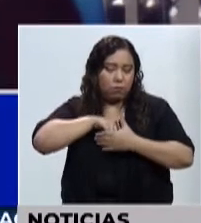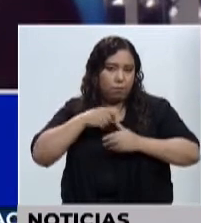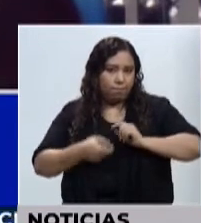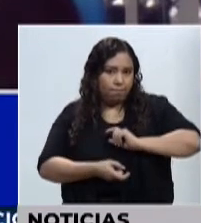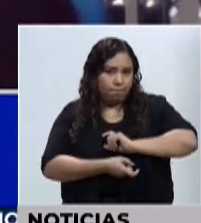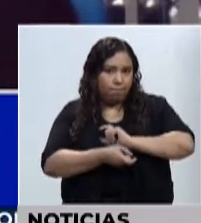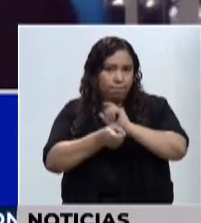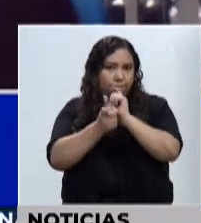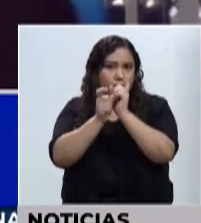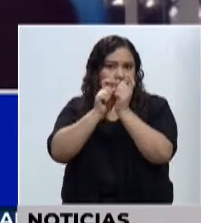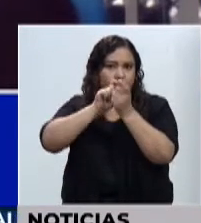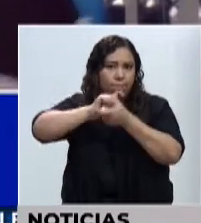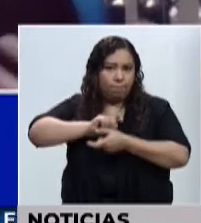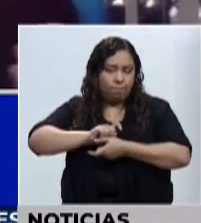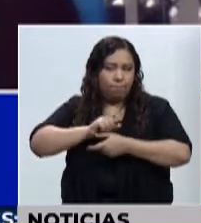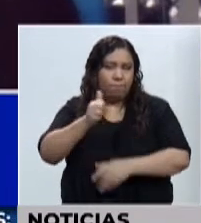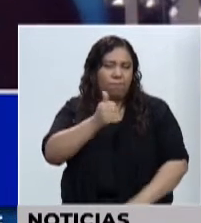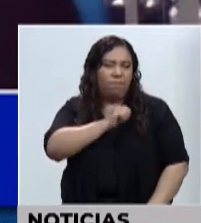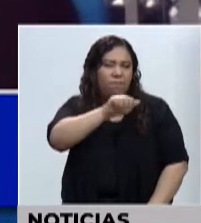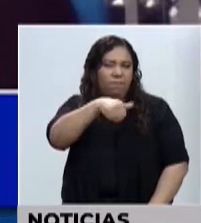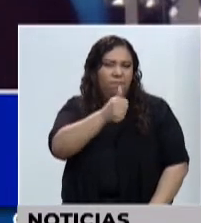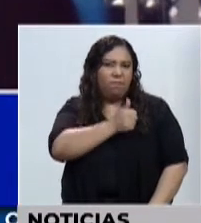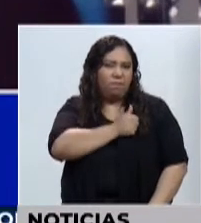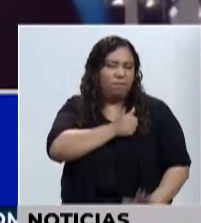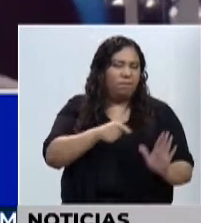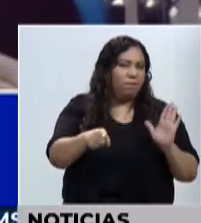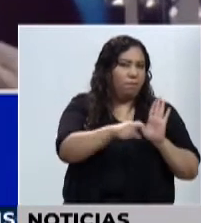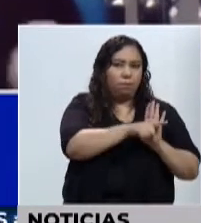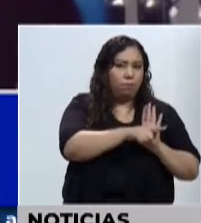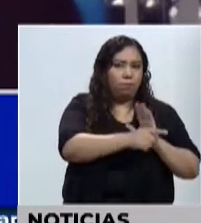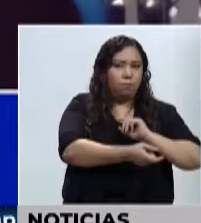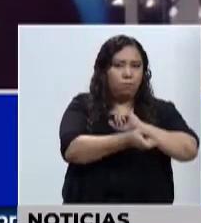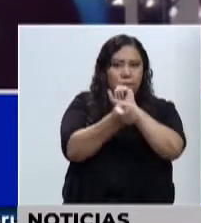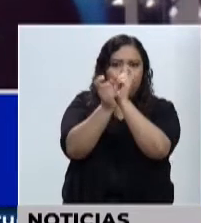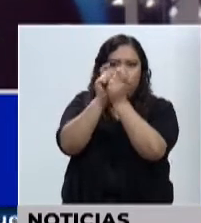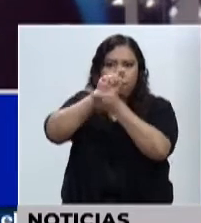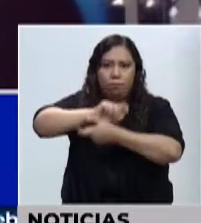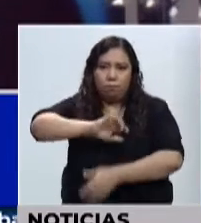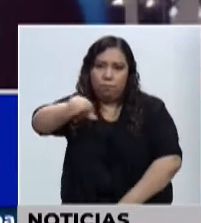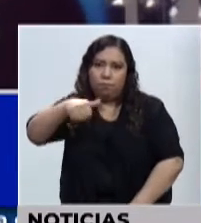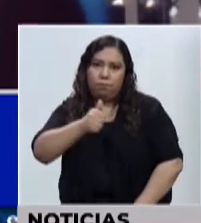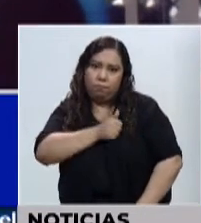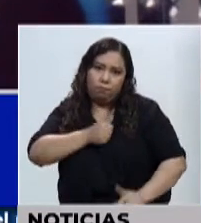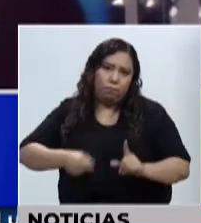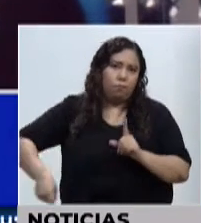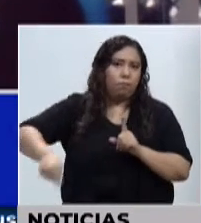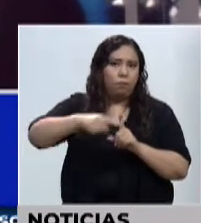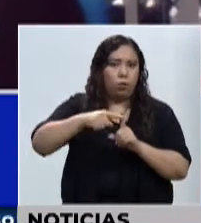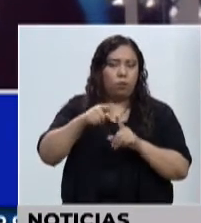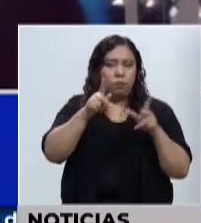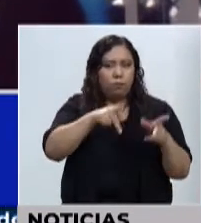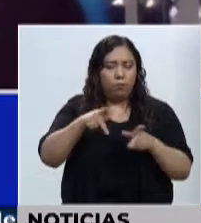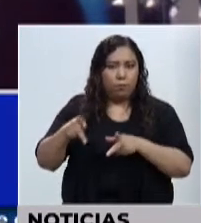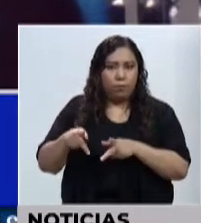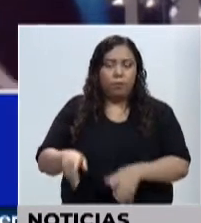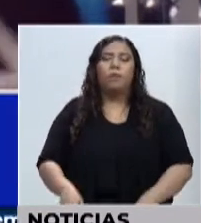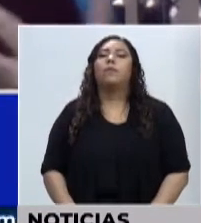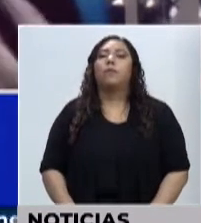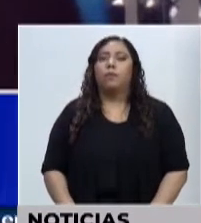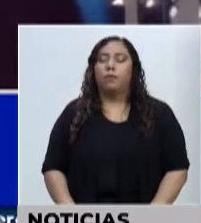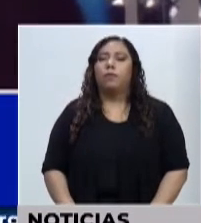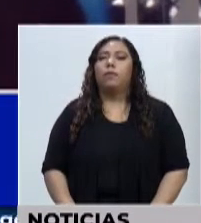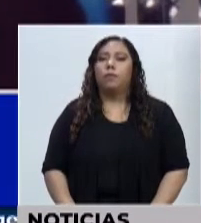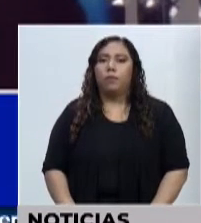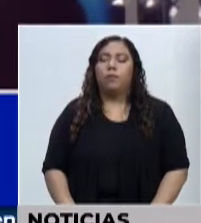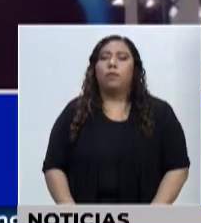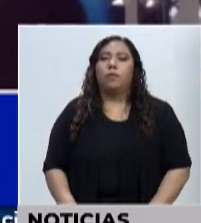de gestión del cambio. Gestión del cambio institucional, gestión de cambio de las personas. También un área de ingeniería social para